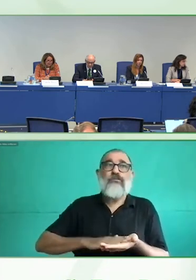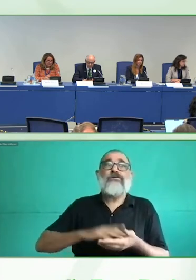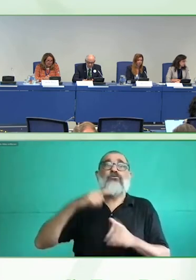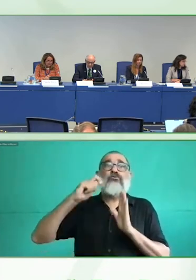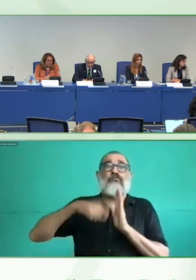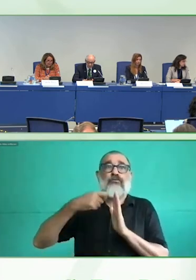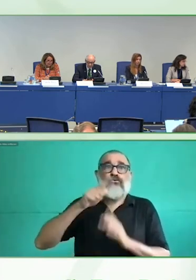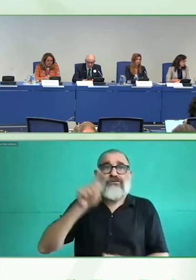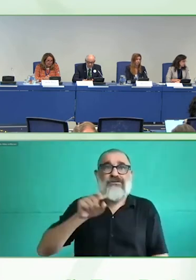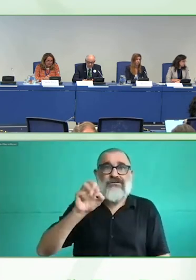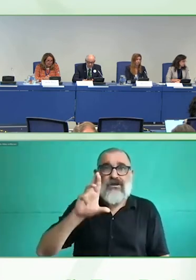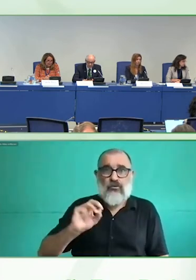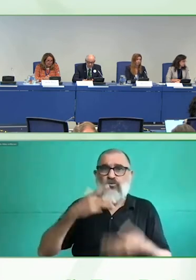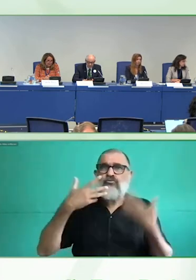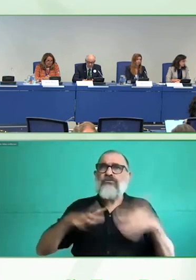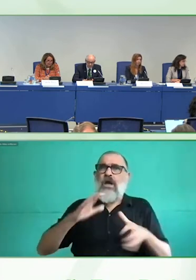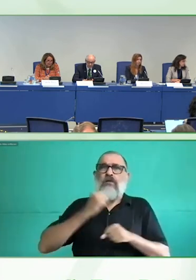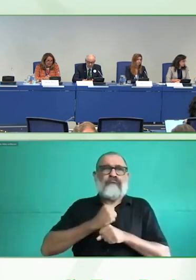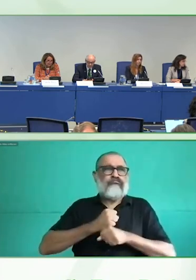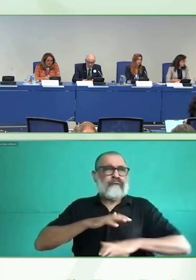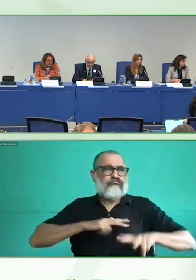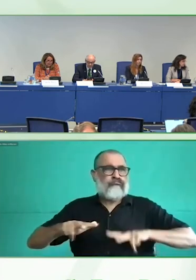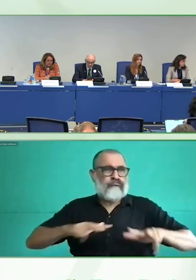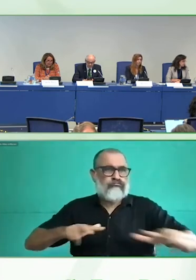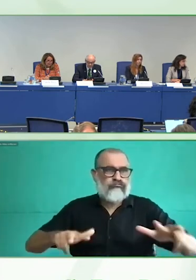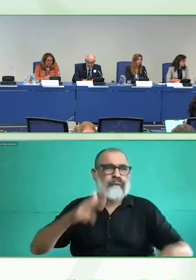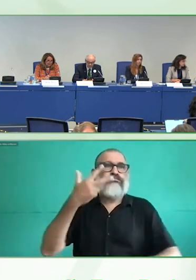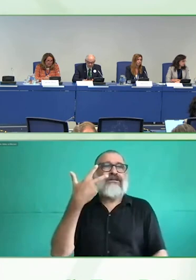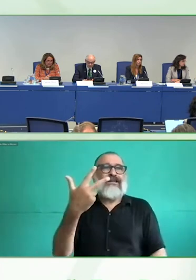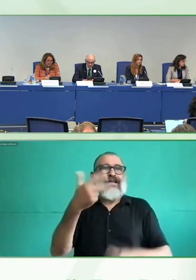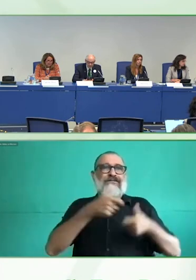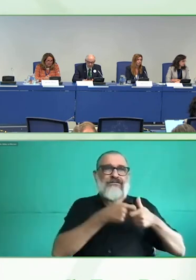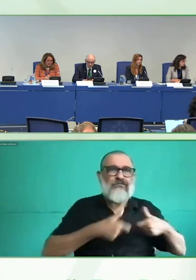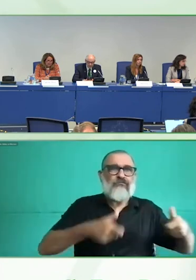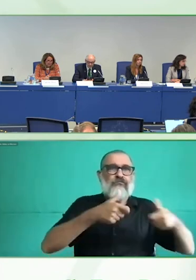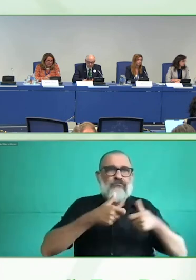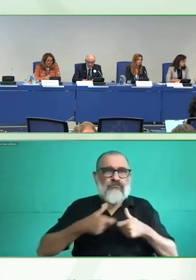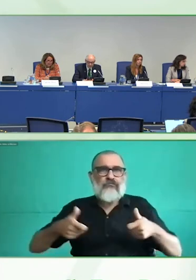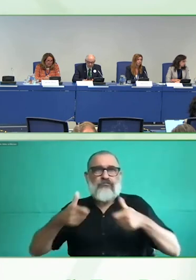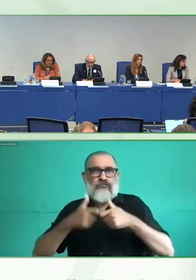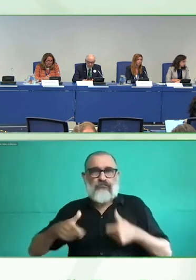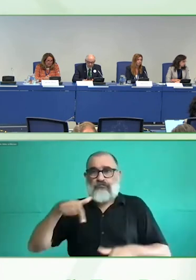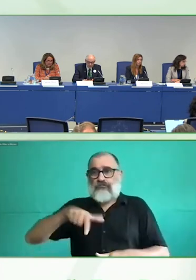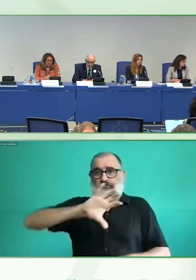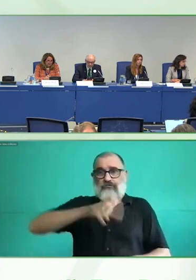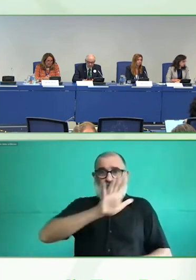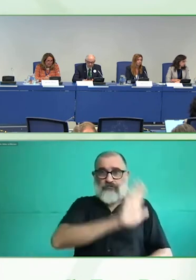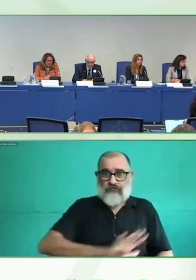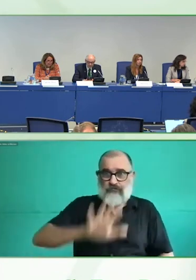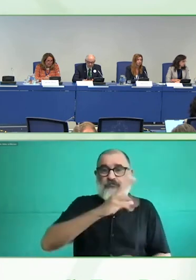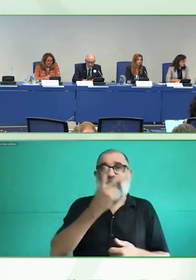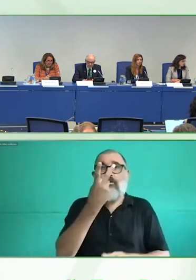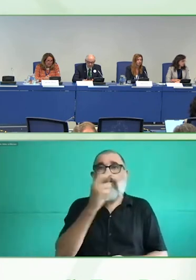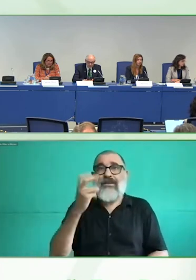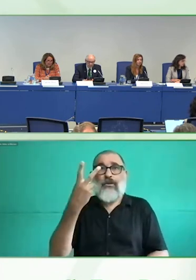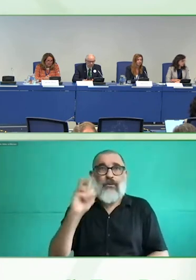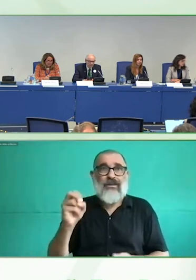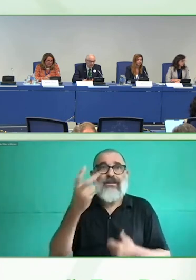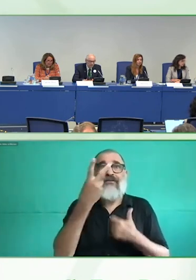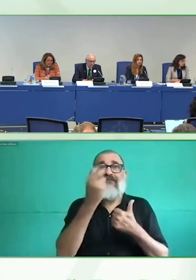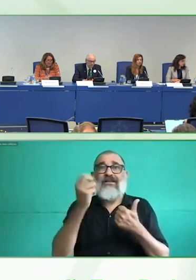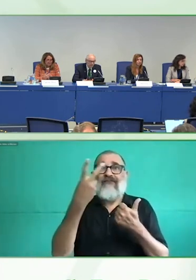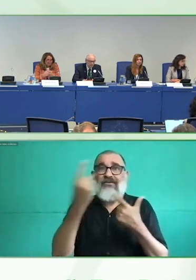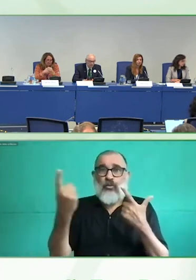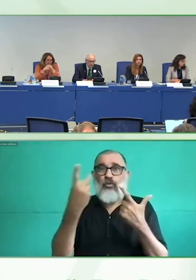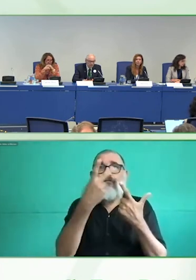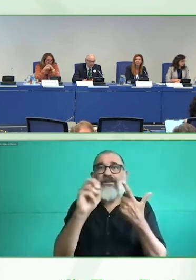versión de este evento pudimos dar a conocer 15 iniciativas ganadoras provenientes de este sector, luego en 2021 tuvimos 19